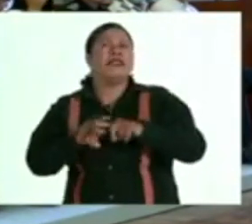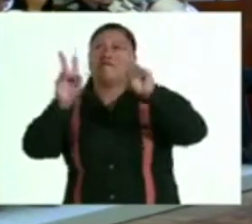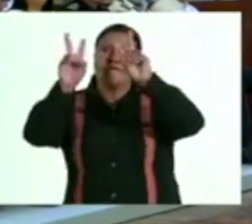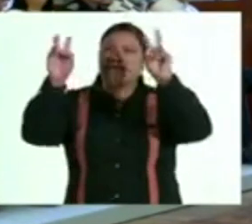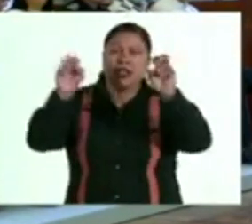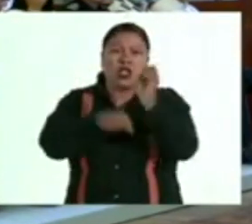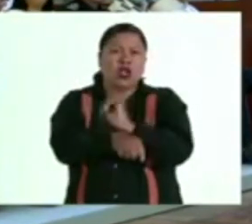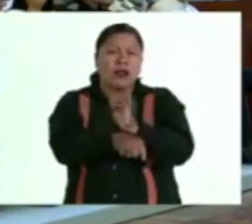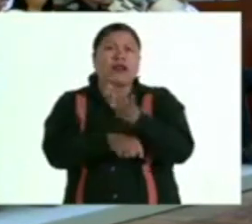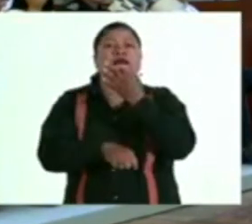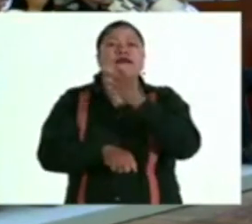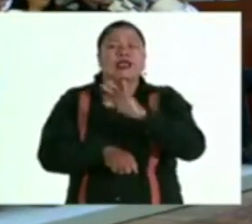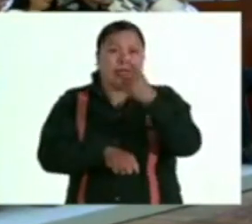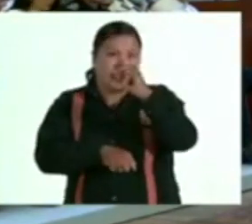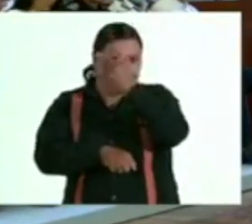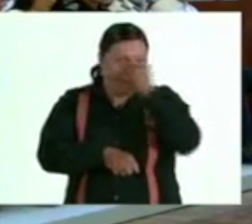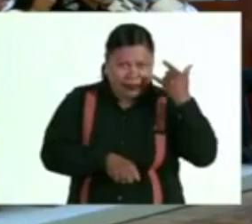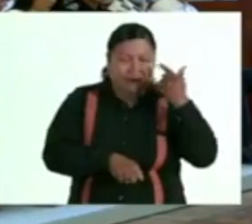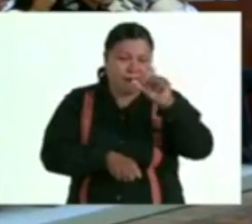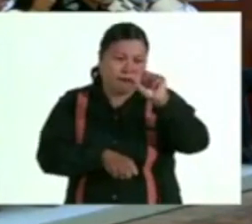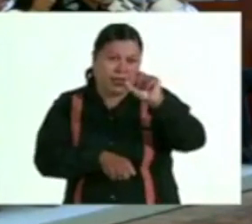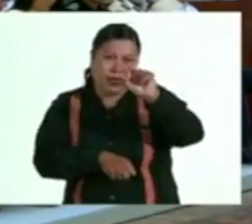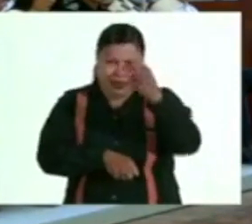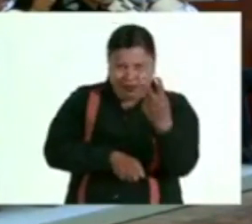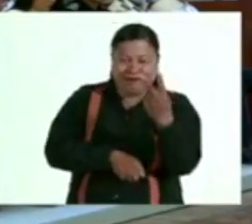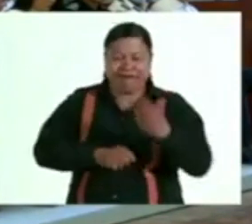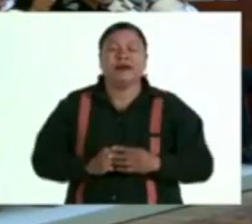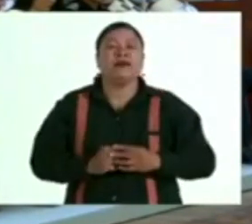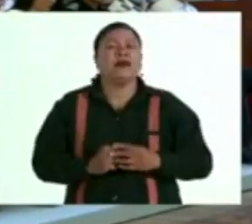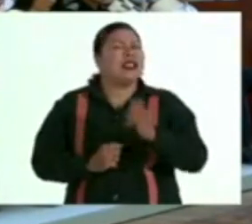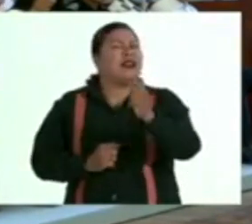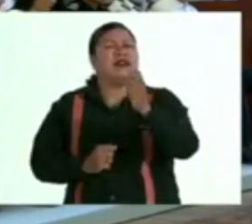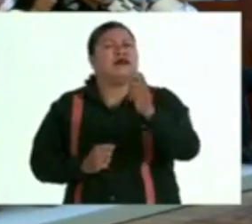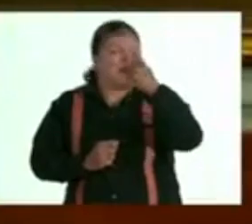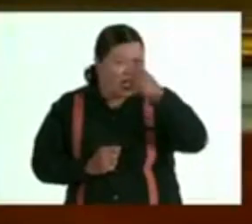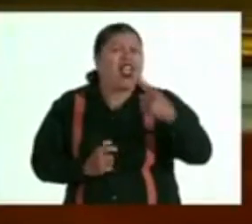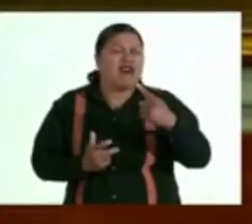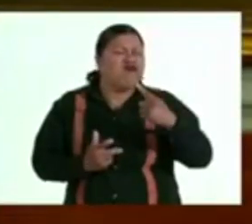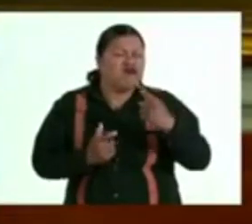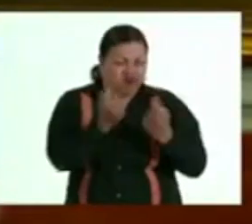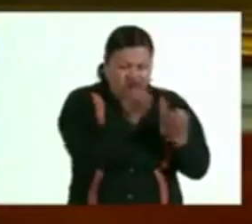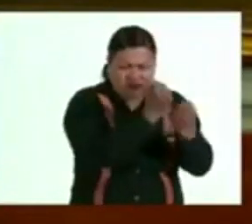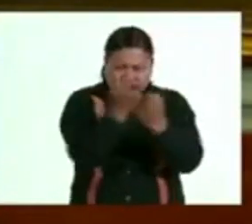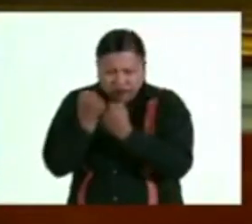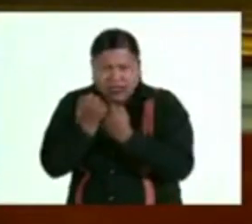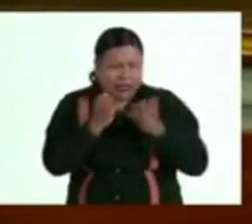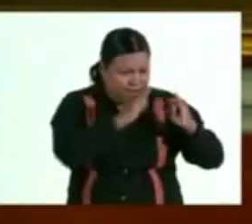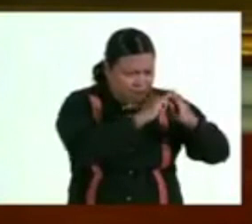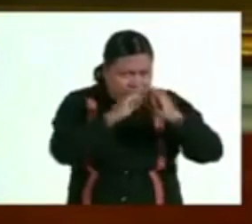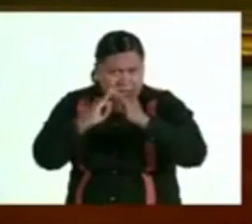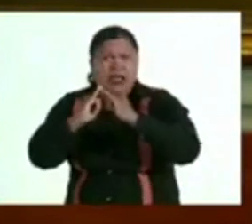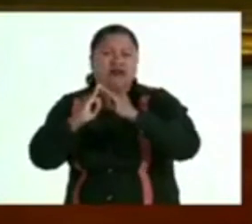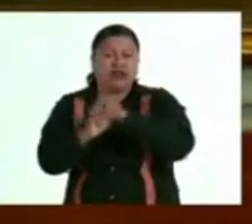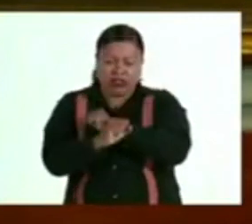operativo Fiestas Decembrinas 2022. Se trata de un esfuerzo coordinado de instituciones